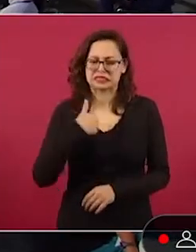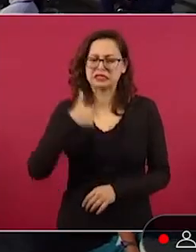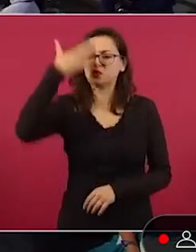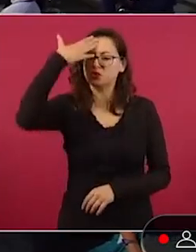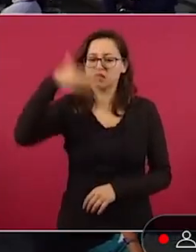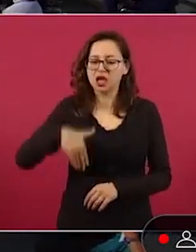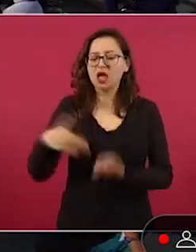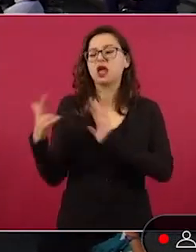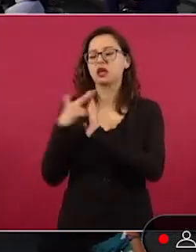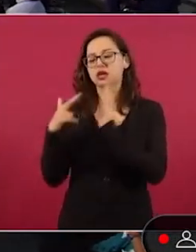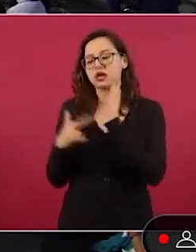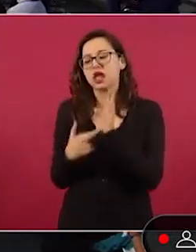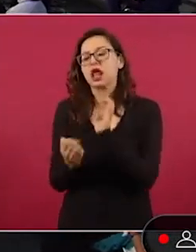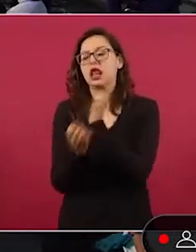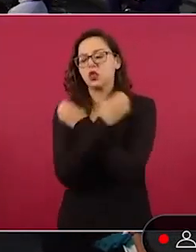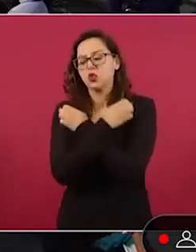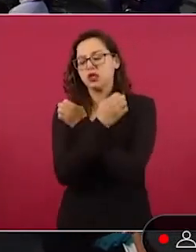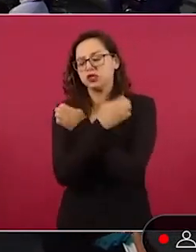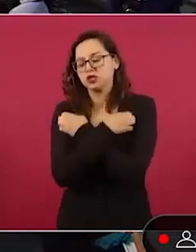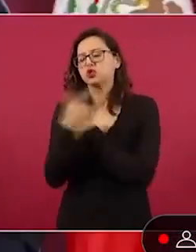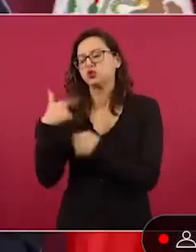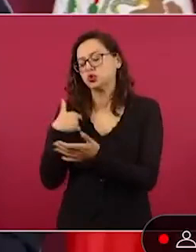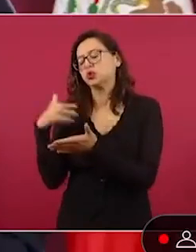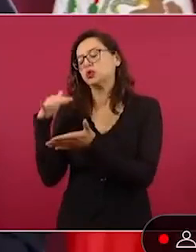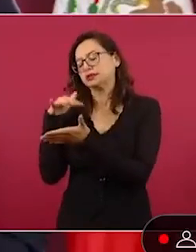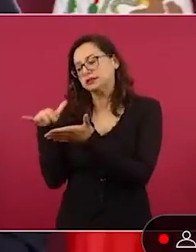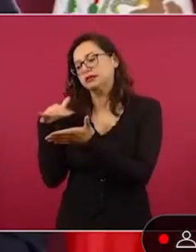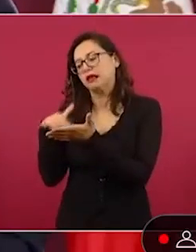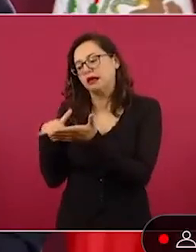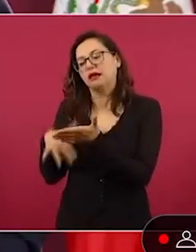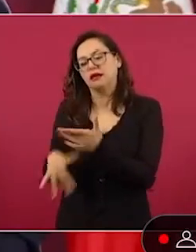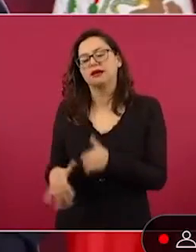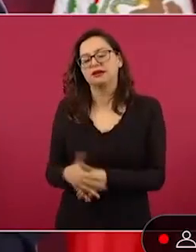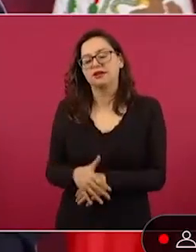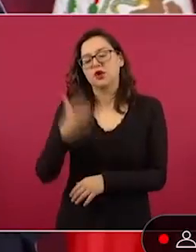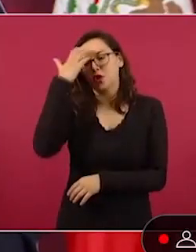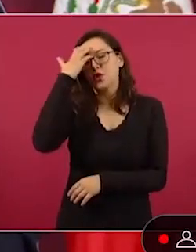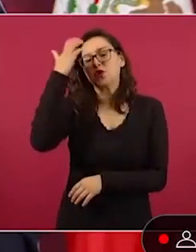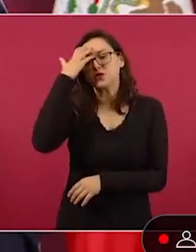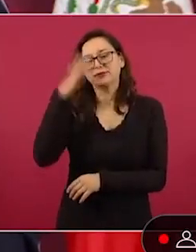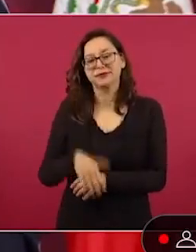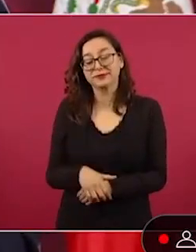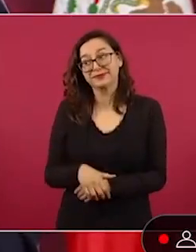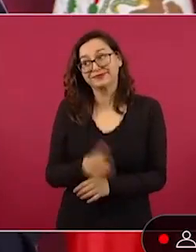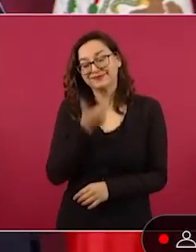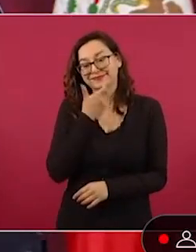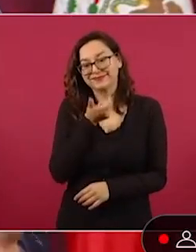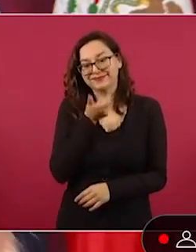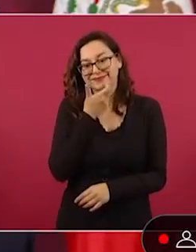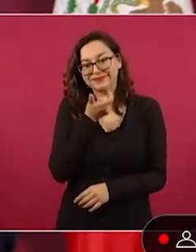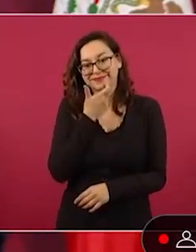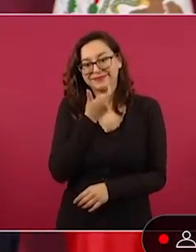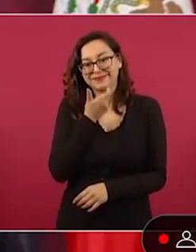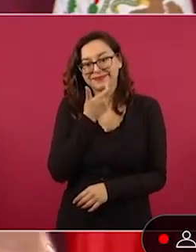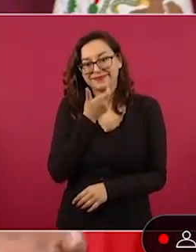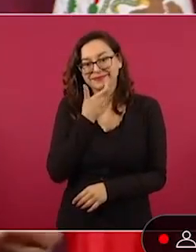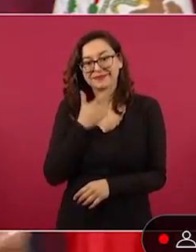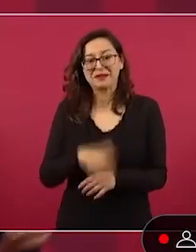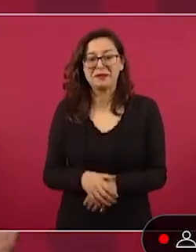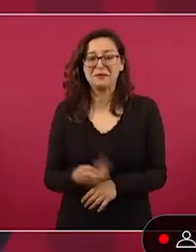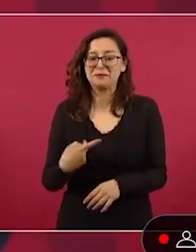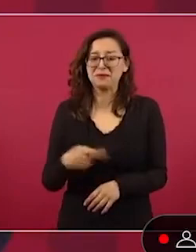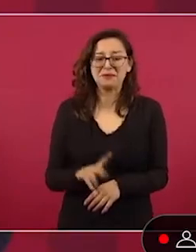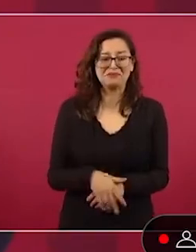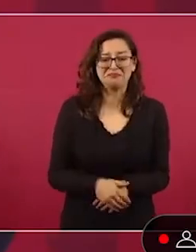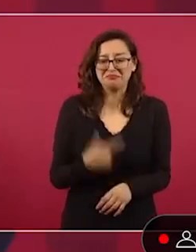pues uno